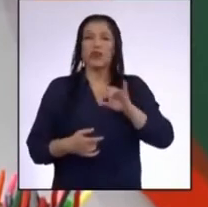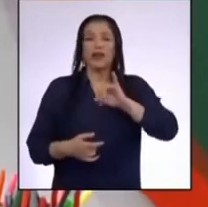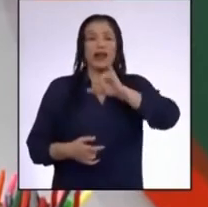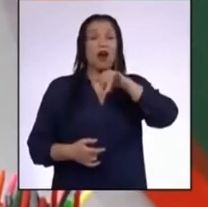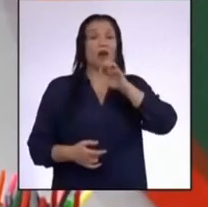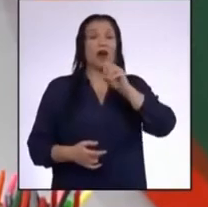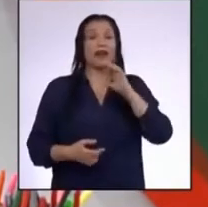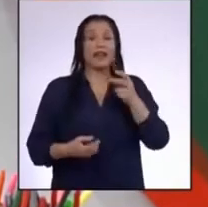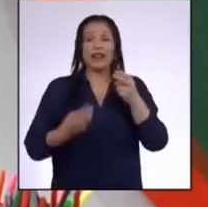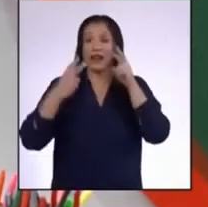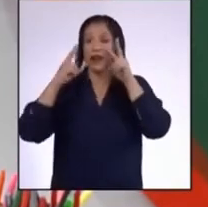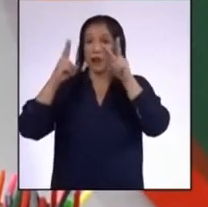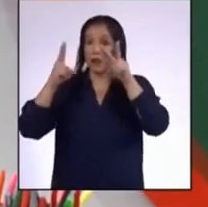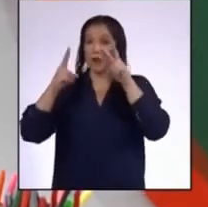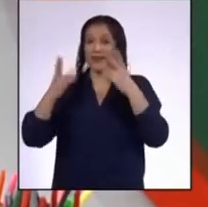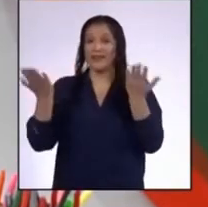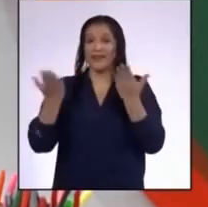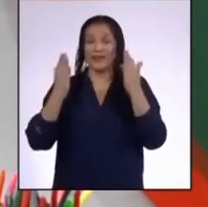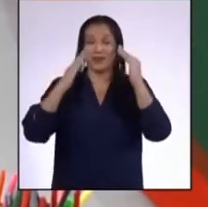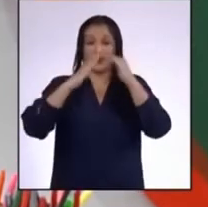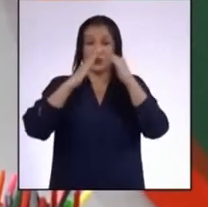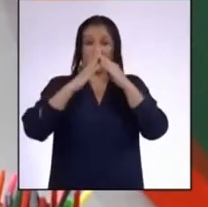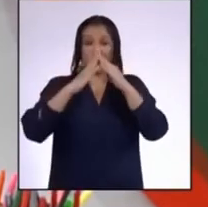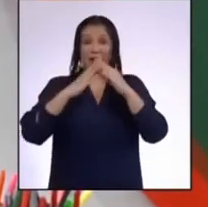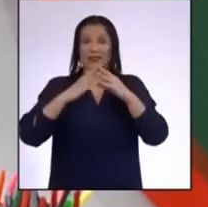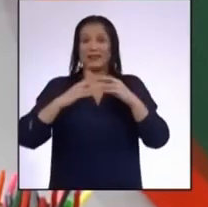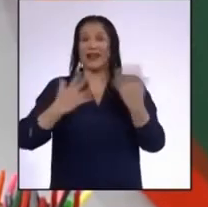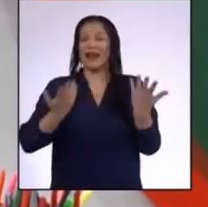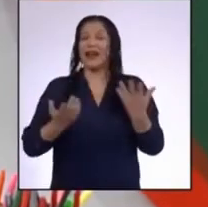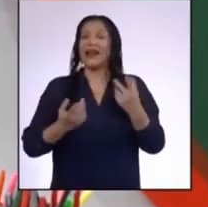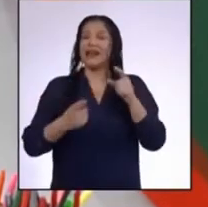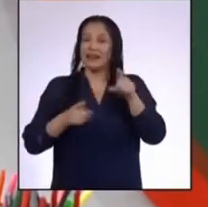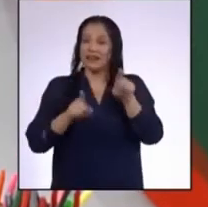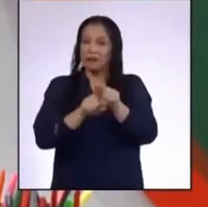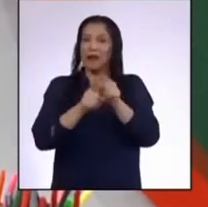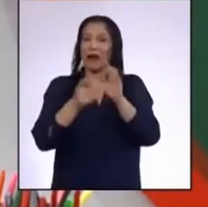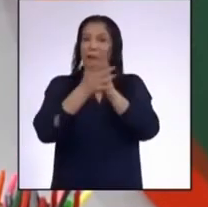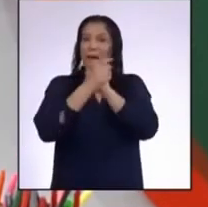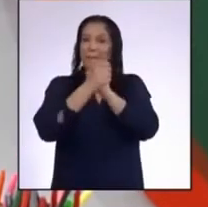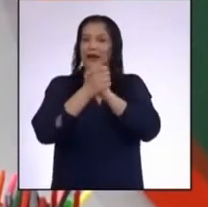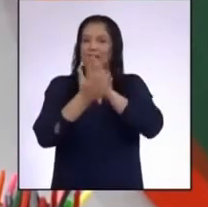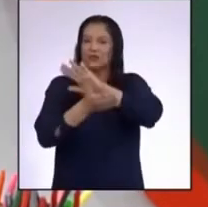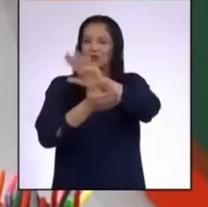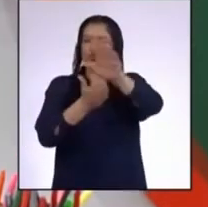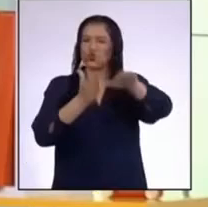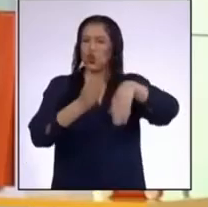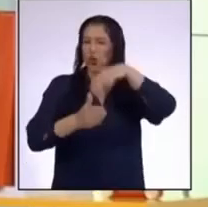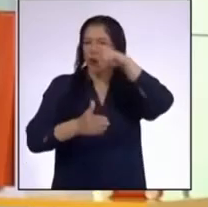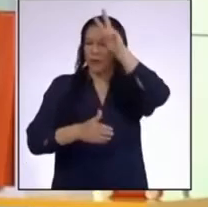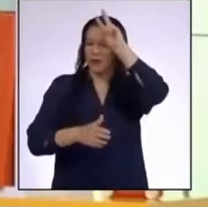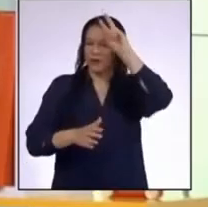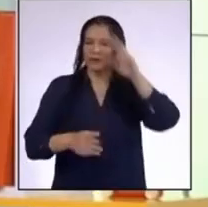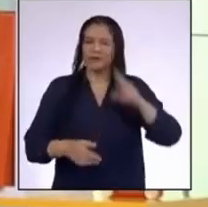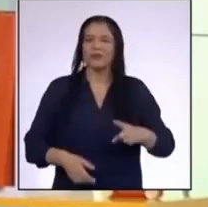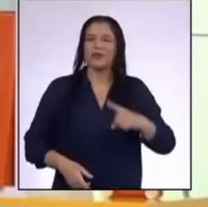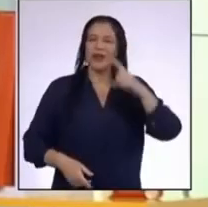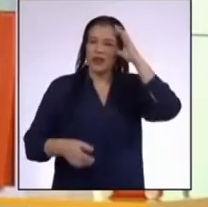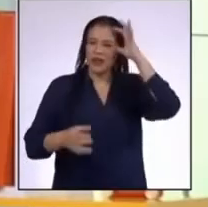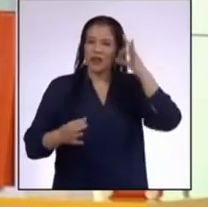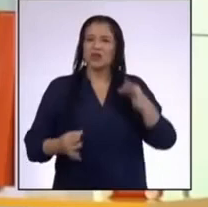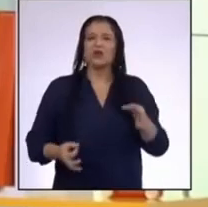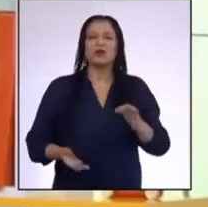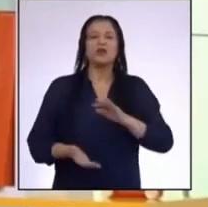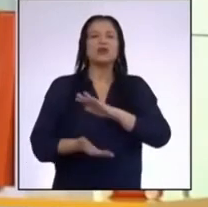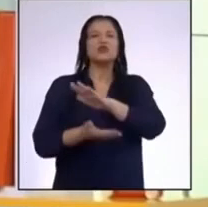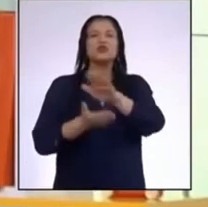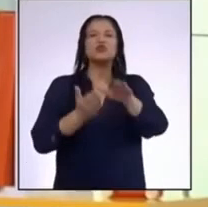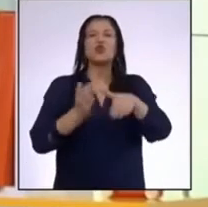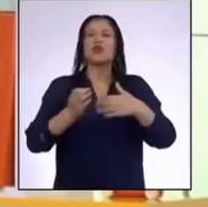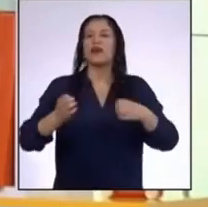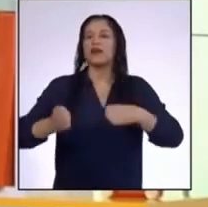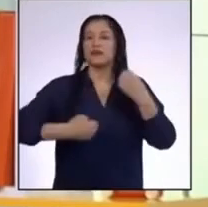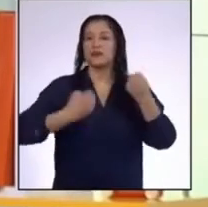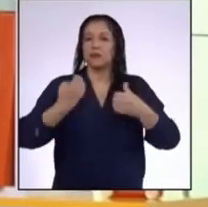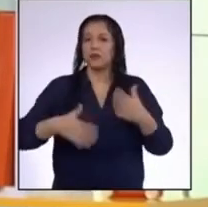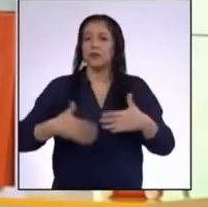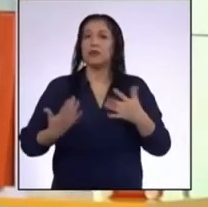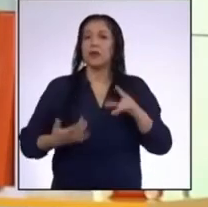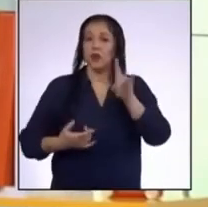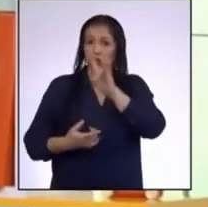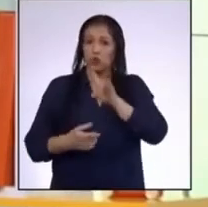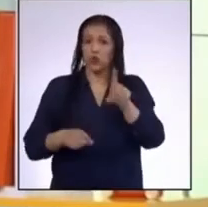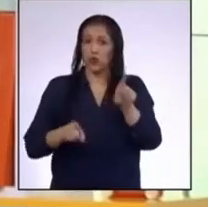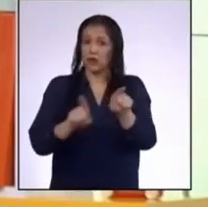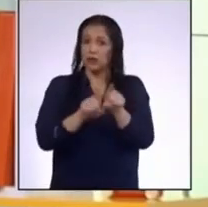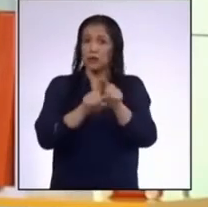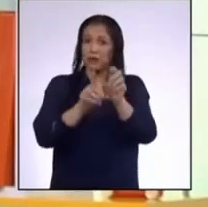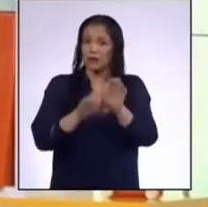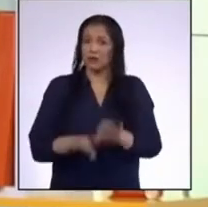que nos debe estar viendo desde casa Y también a nuestras amigas y amigos de todo el Perú Yo creo que todas las emociones sirven y son